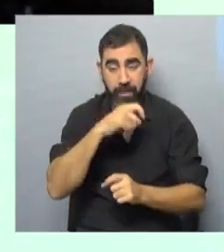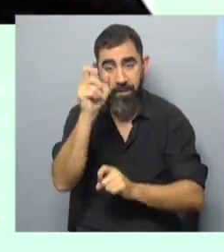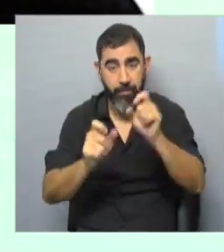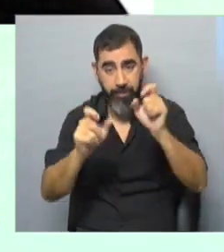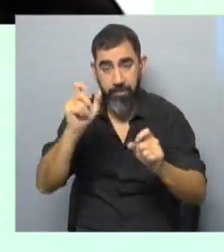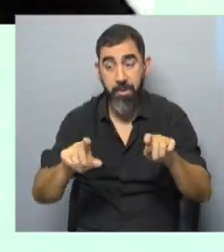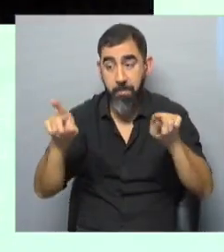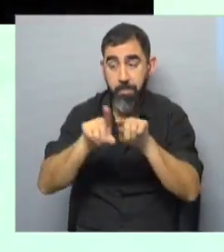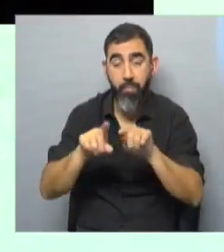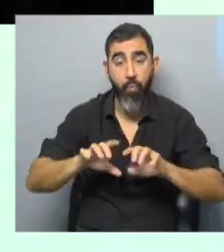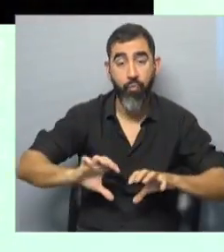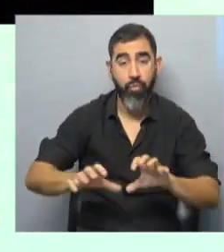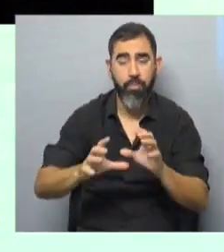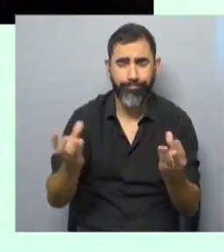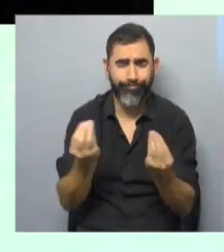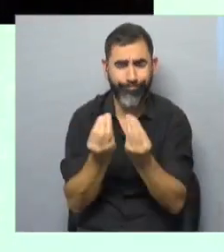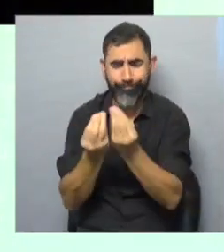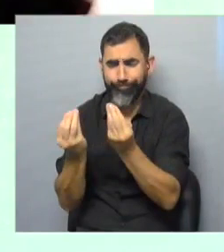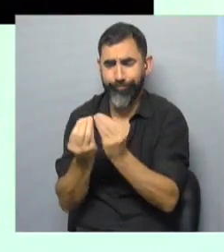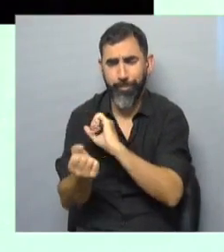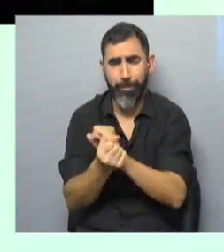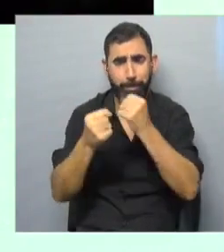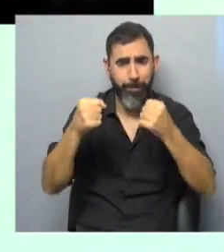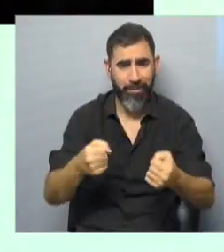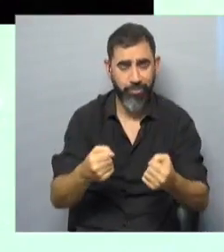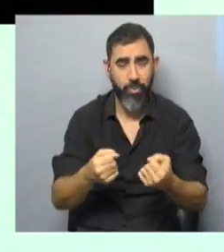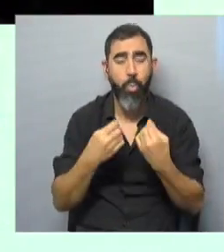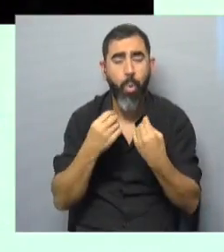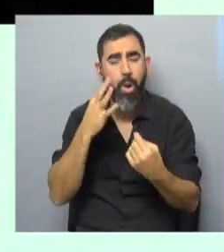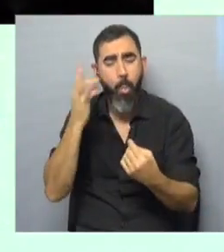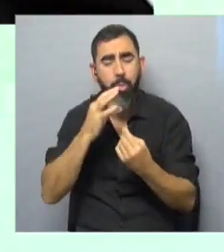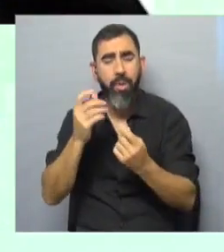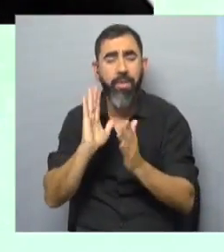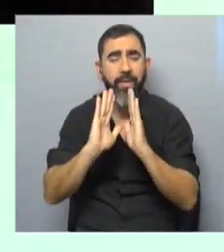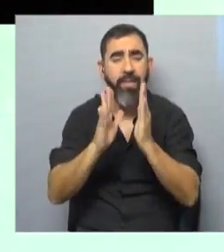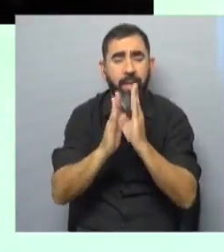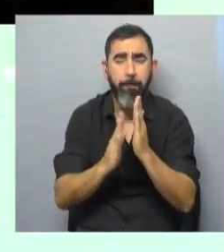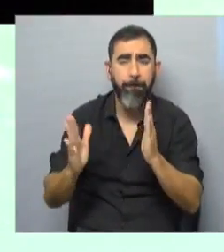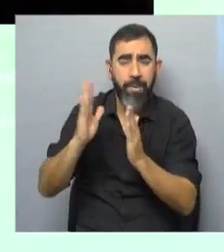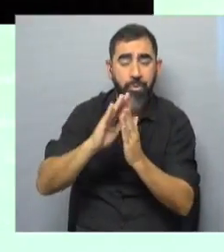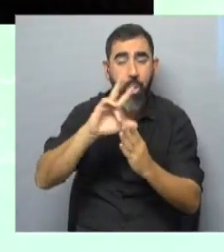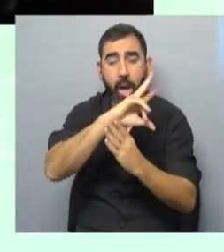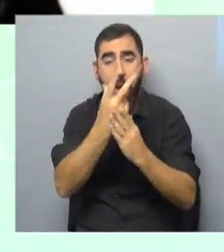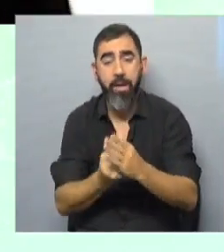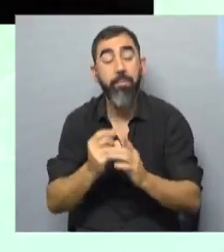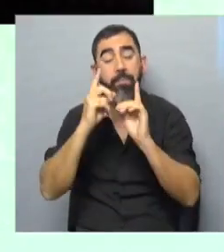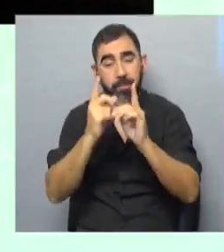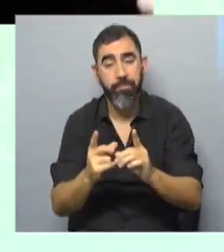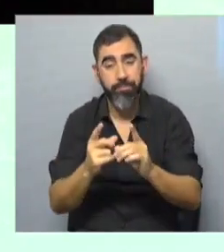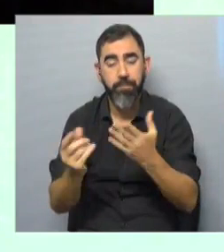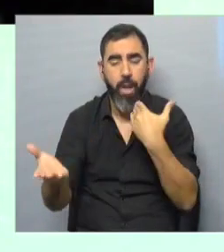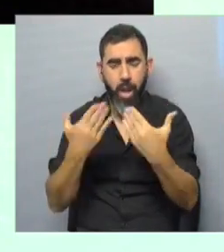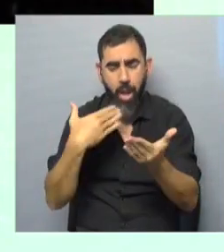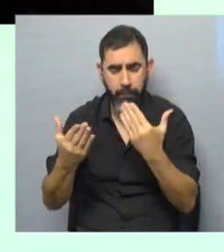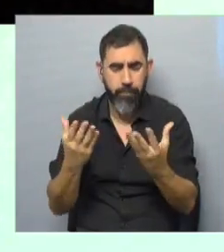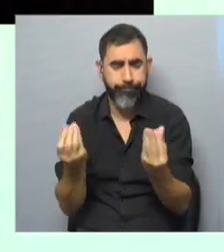los mismos con una enorme cantidad de personas. ¿Cuáles son las posibilidades de rehabilitación? En ANEP, lo mismo. Hemos hablado muchas